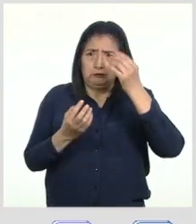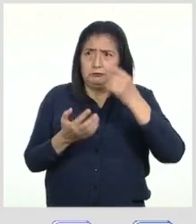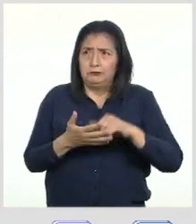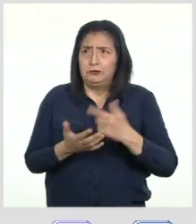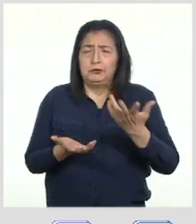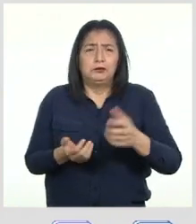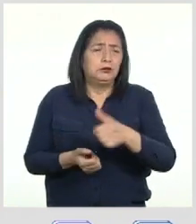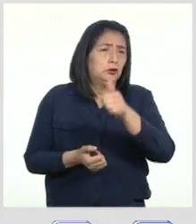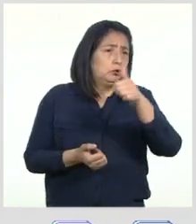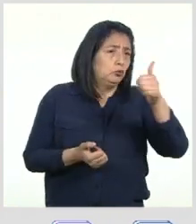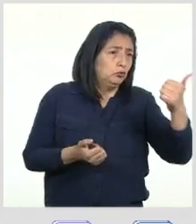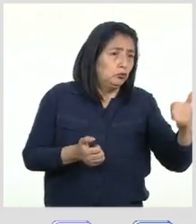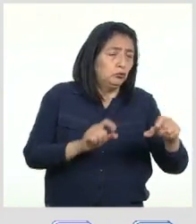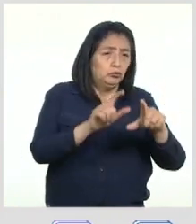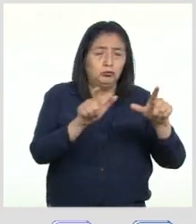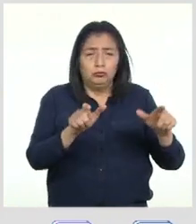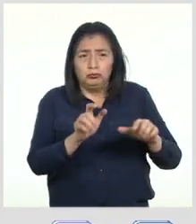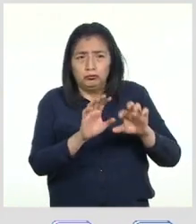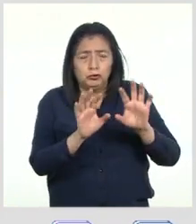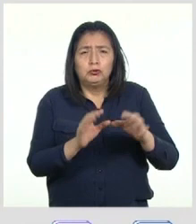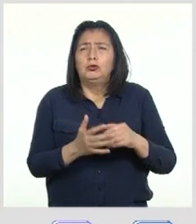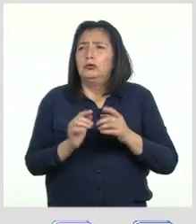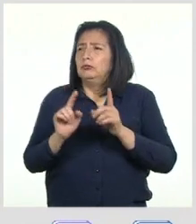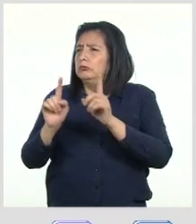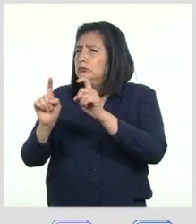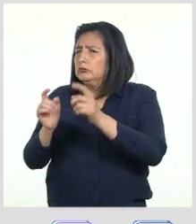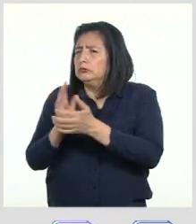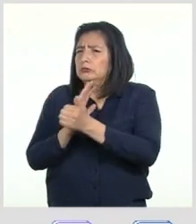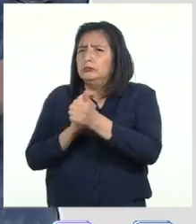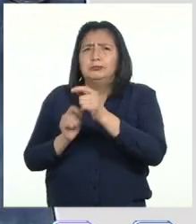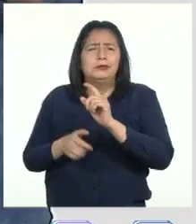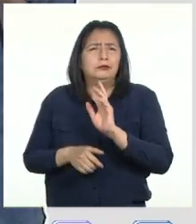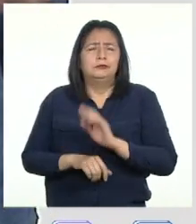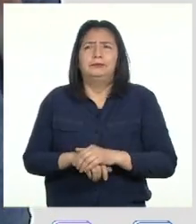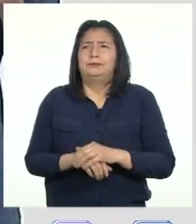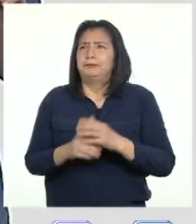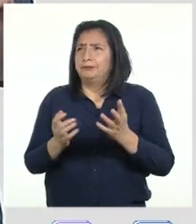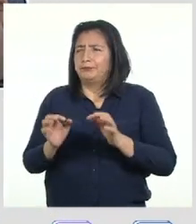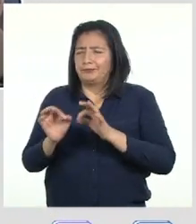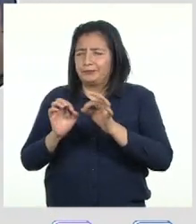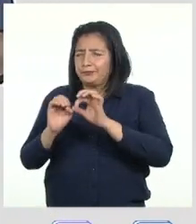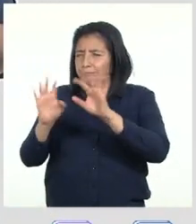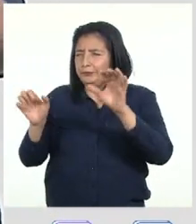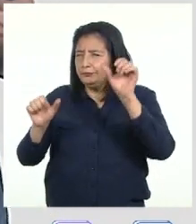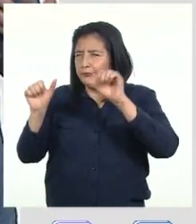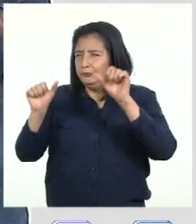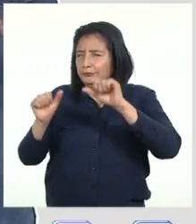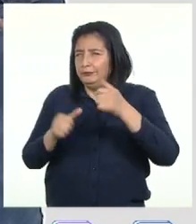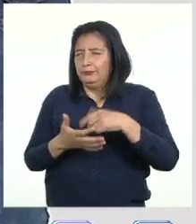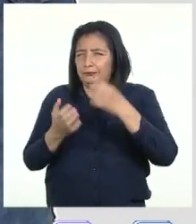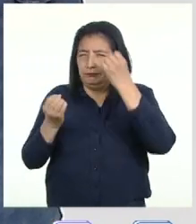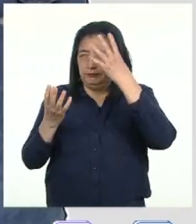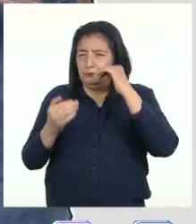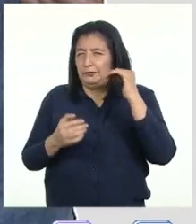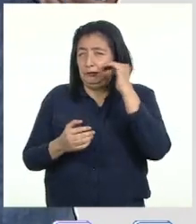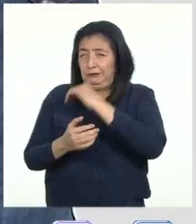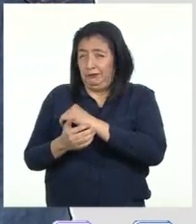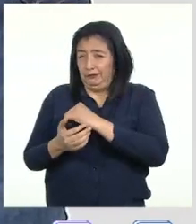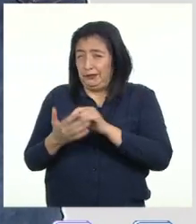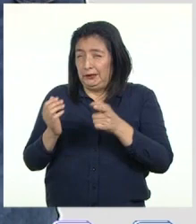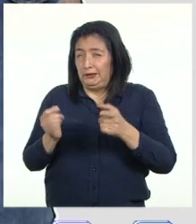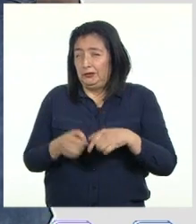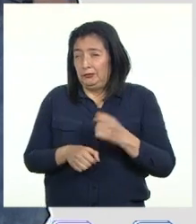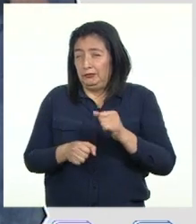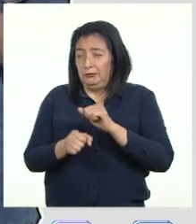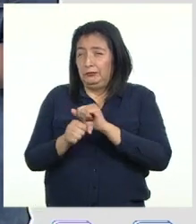está en otras fuentes O consultarlo directamente con un especialista Para aclarar muchas dudas sobre la información falsa que circula sobre las